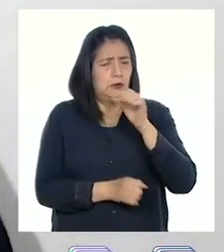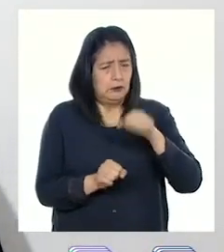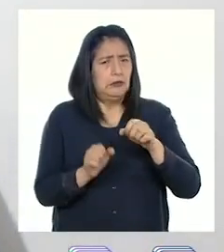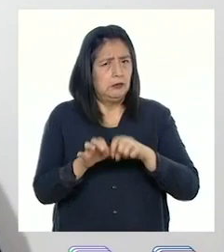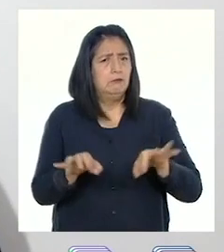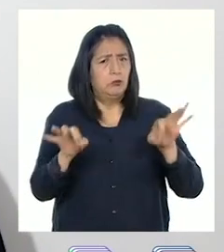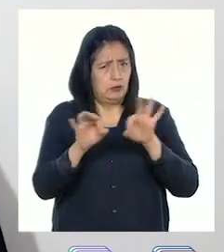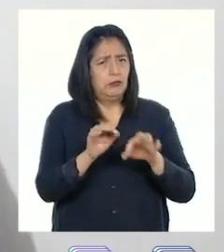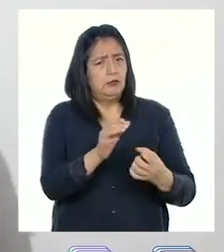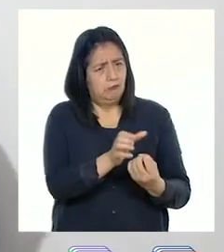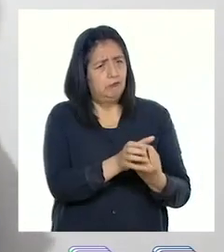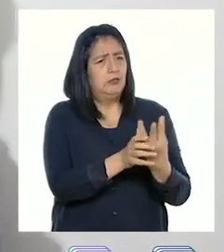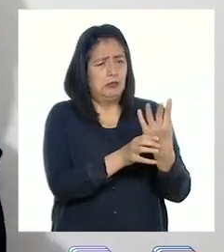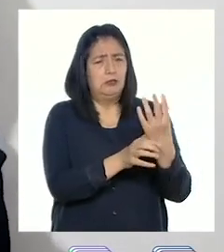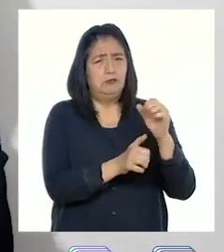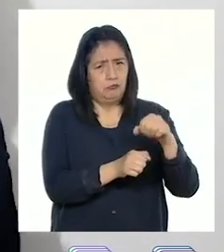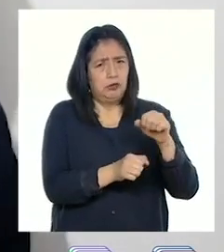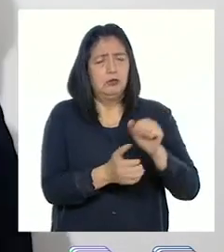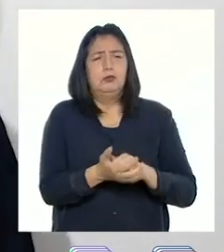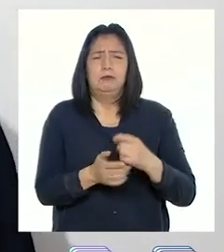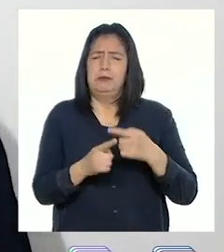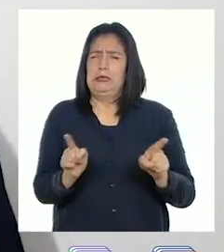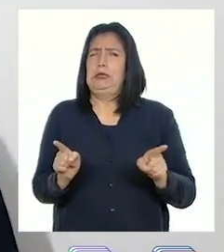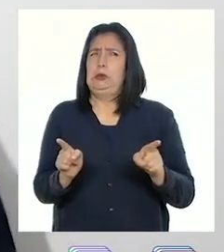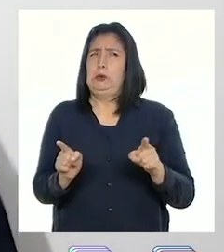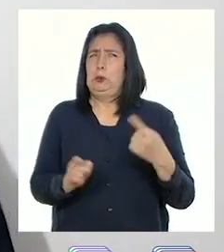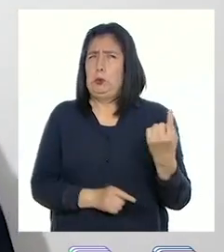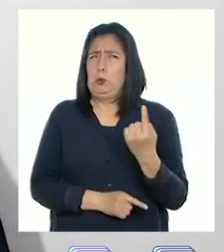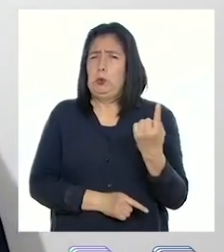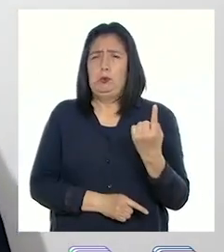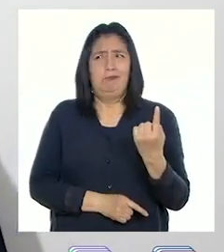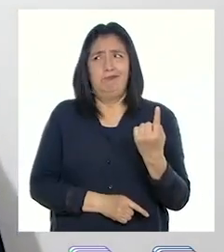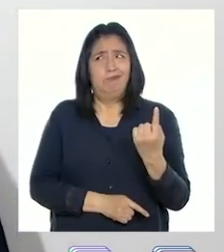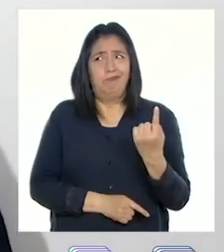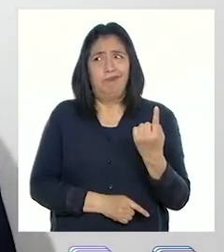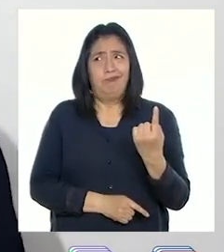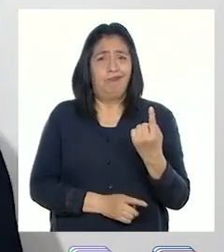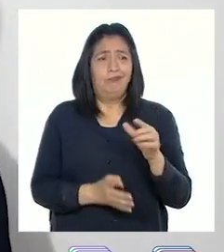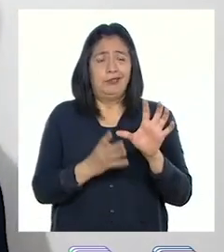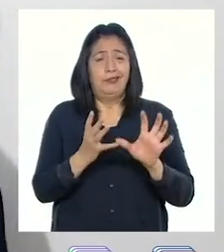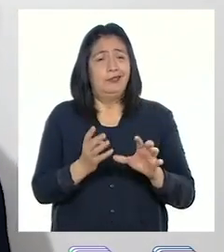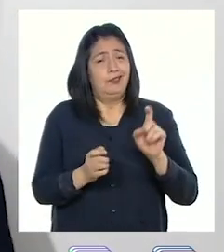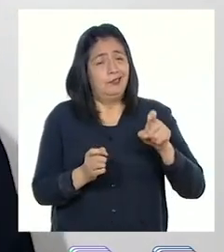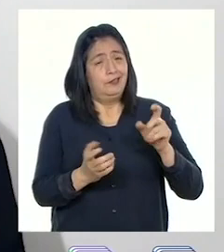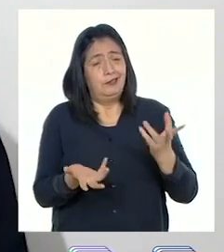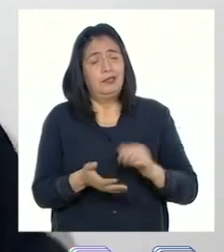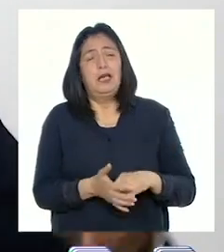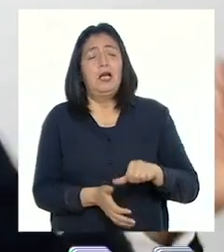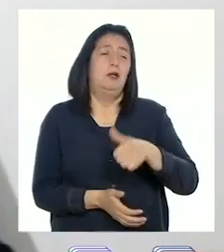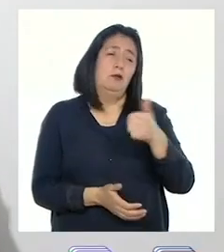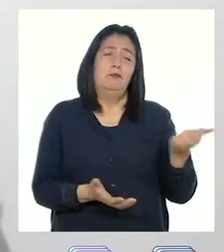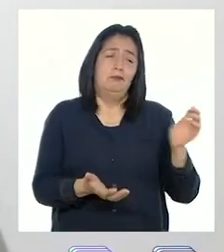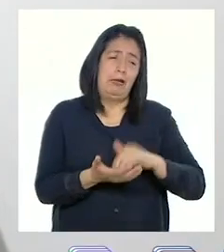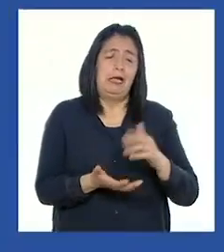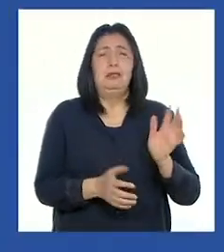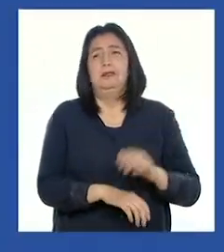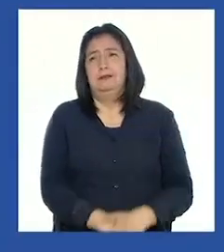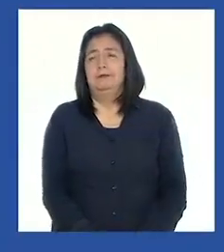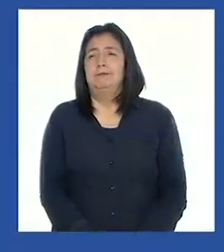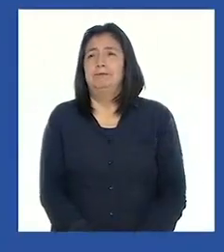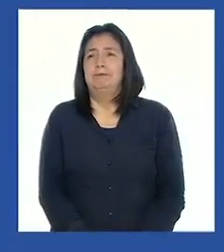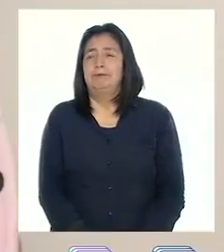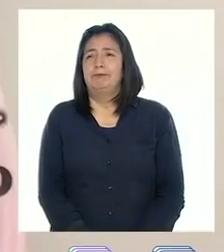para que las plantas puedan crecer. Pero no es la única característica que cuenta. Hay otras más.